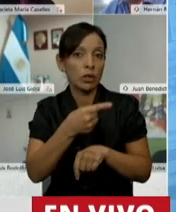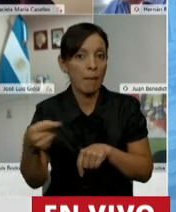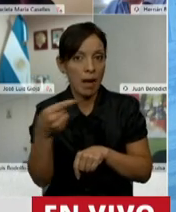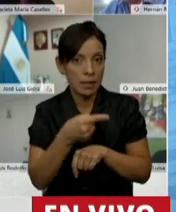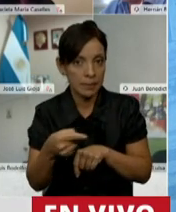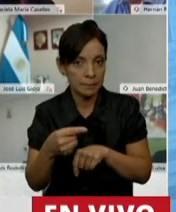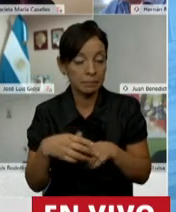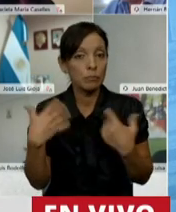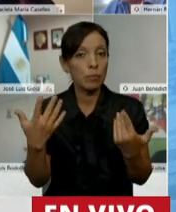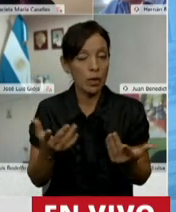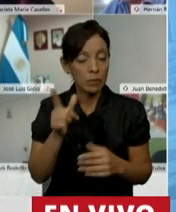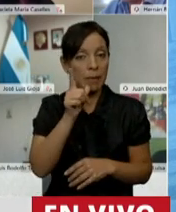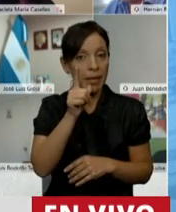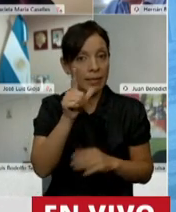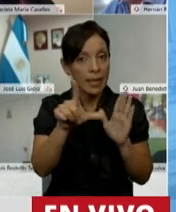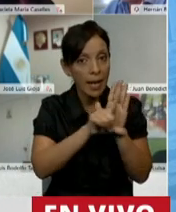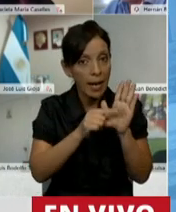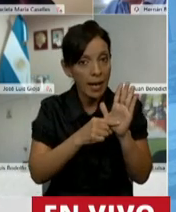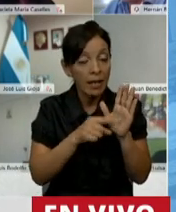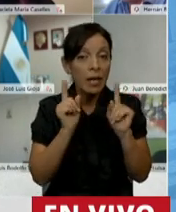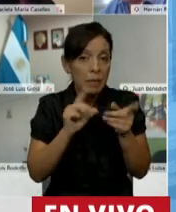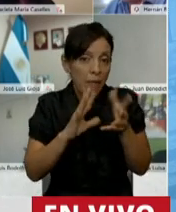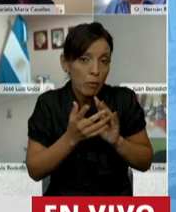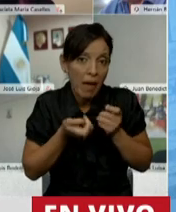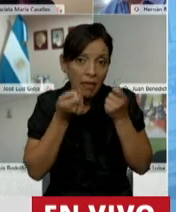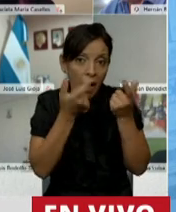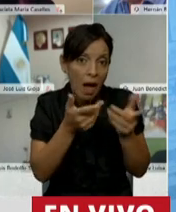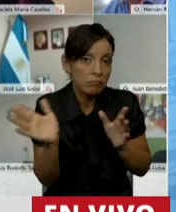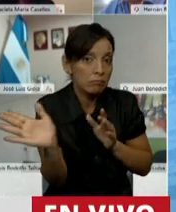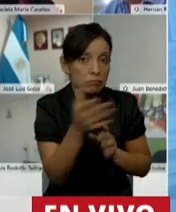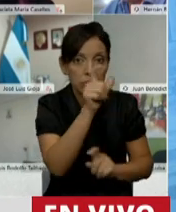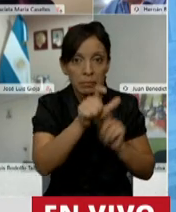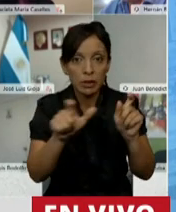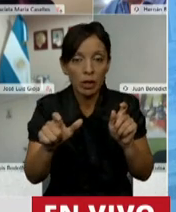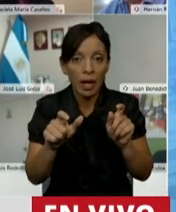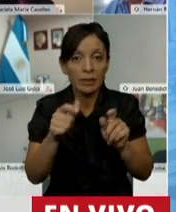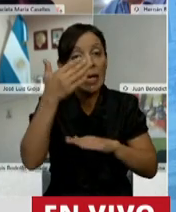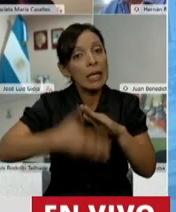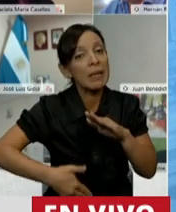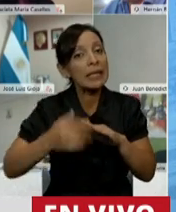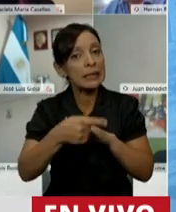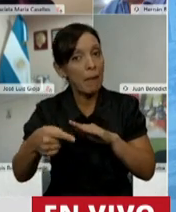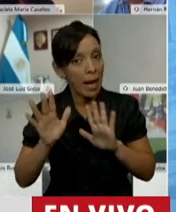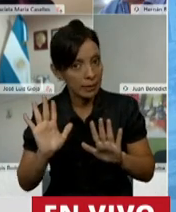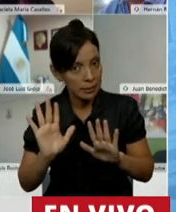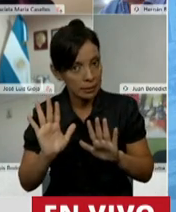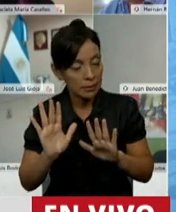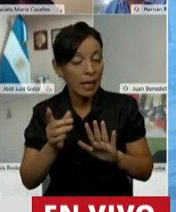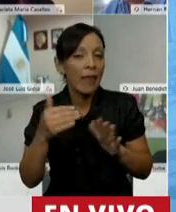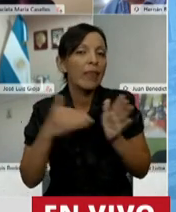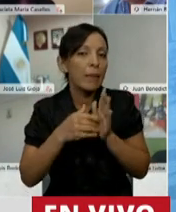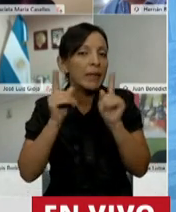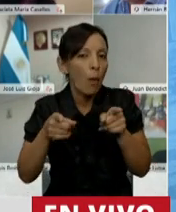tanto, creo que la ley, así como habilita a todos hasta una determinada cantidad de semanas y amplía en el caso de una